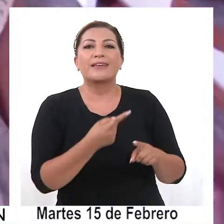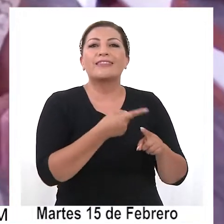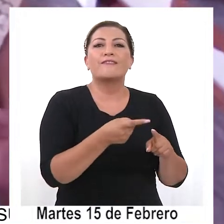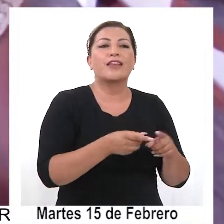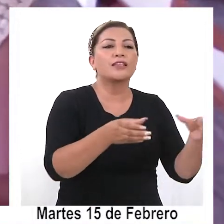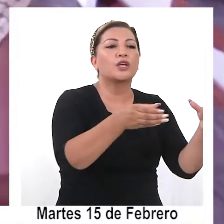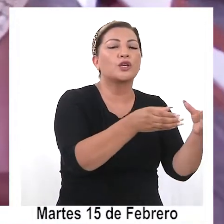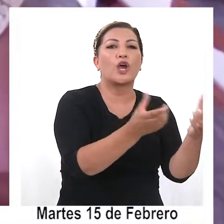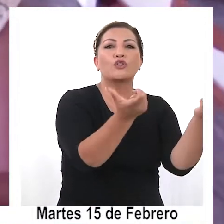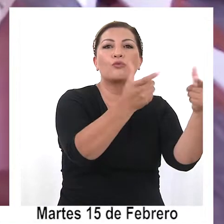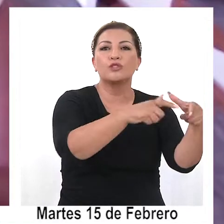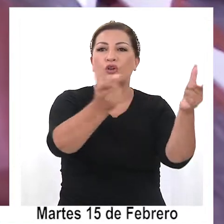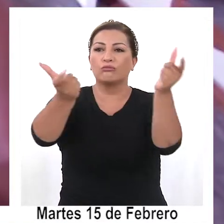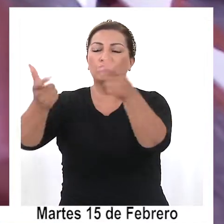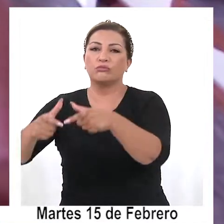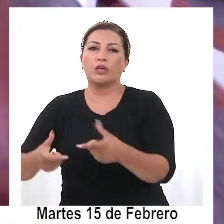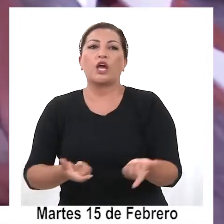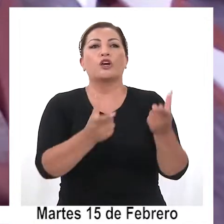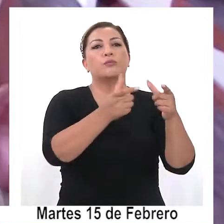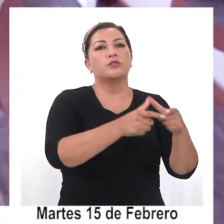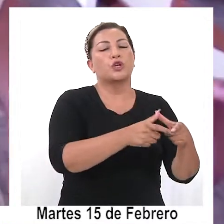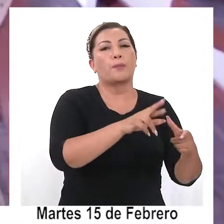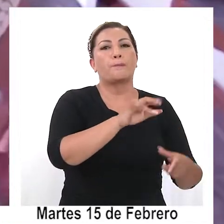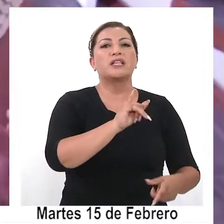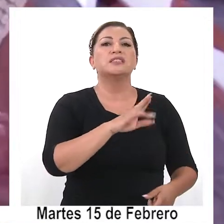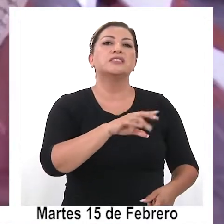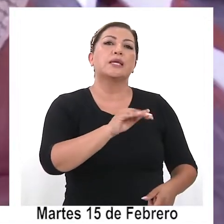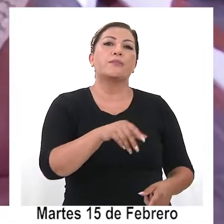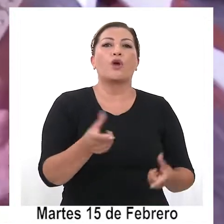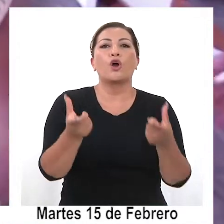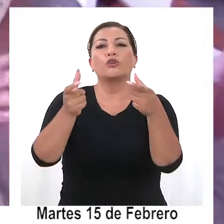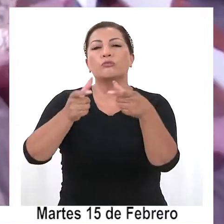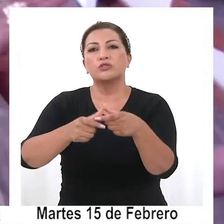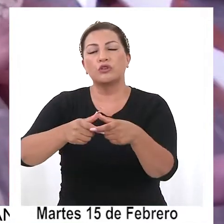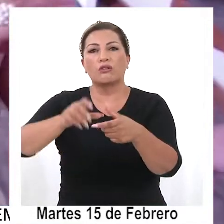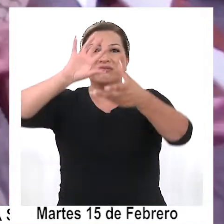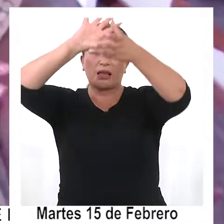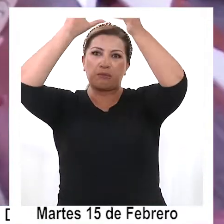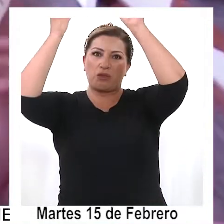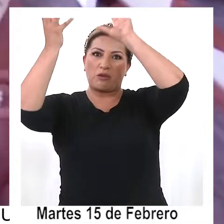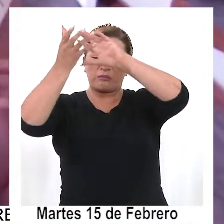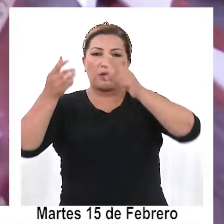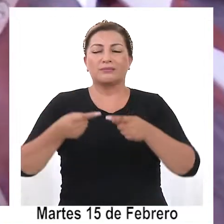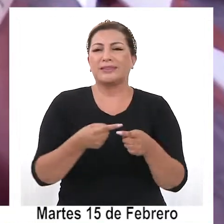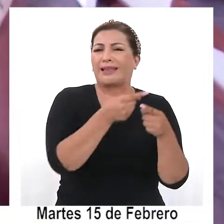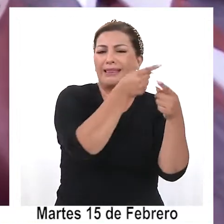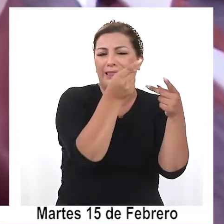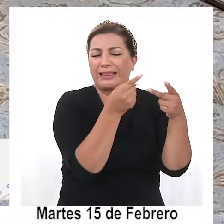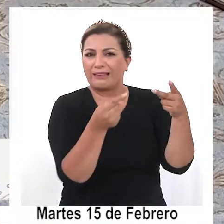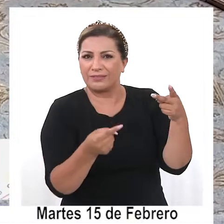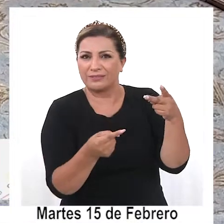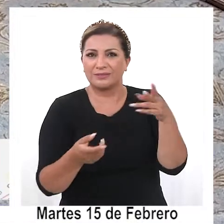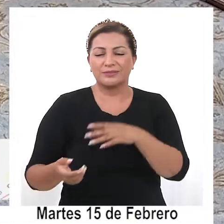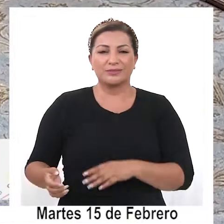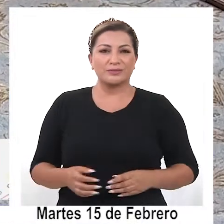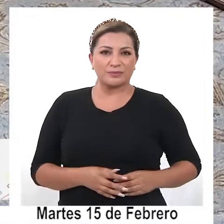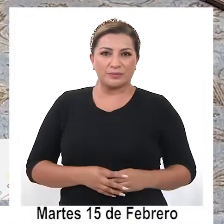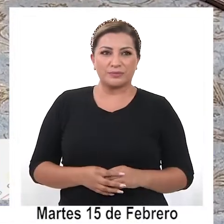comisiones. La Comisión de Principio, la Comisión de Medio Ambiente, la Comisión de Medio Ambiente Incluya, Agua y Territorio.